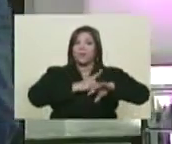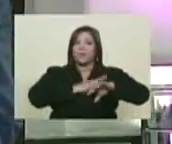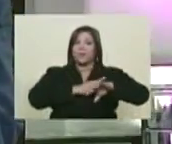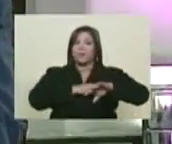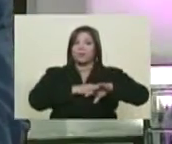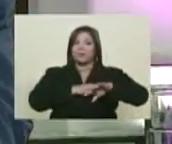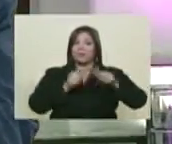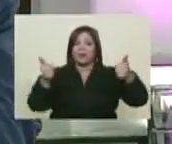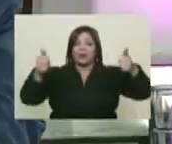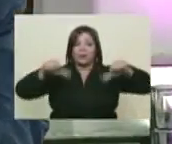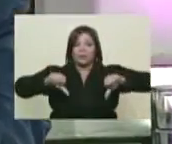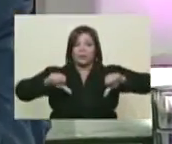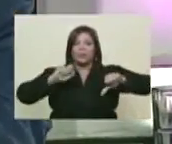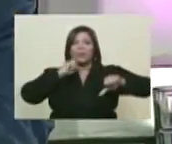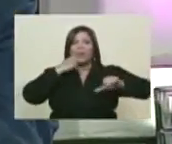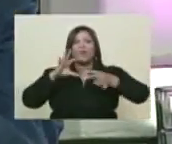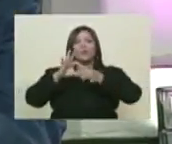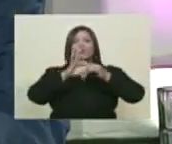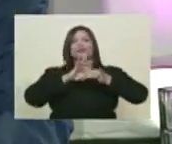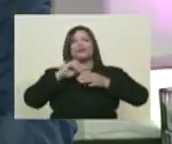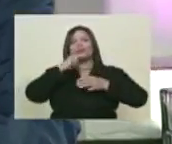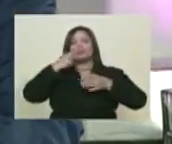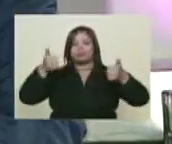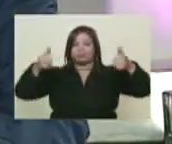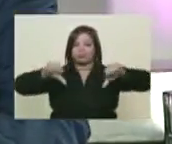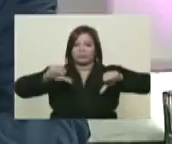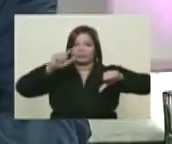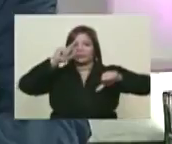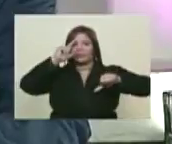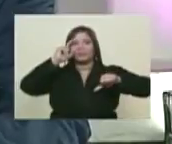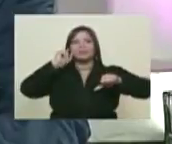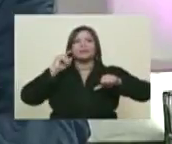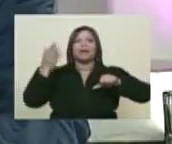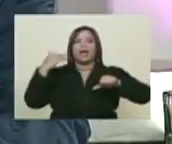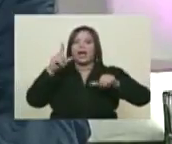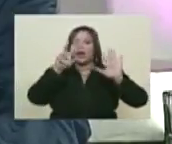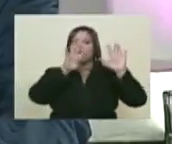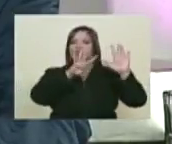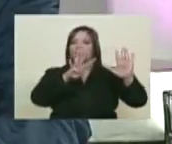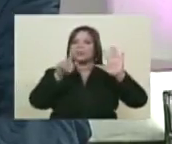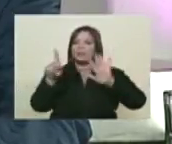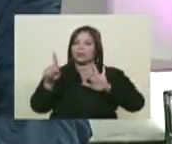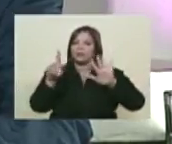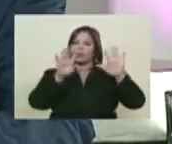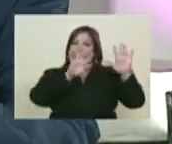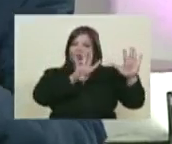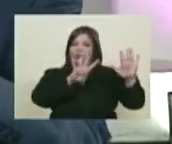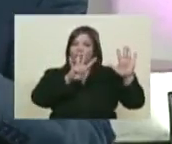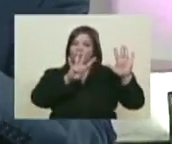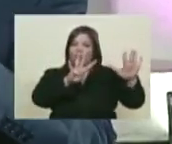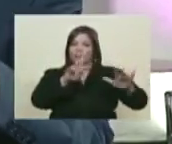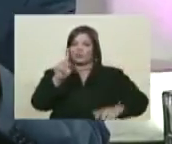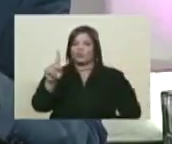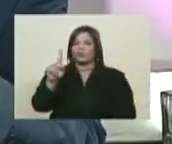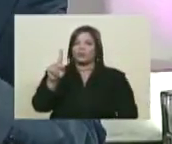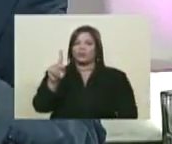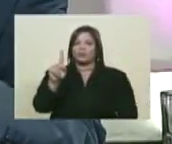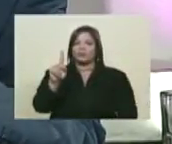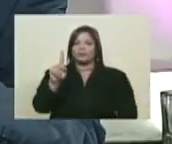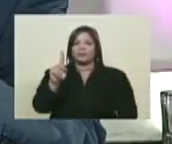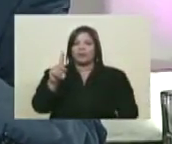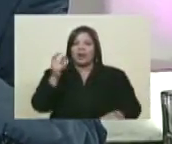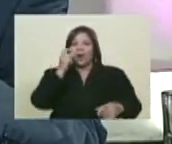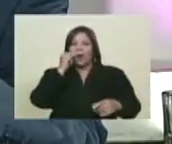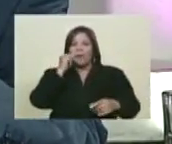cae la Unión Soviética, que se disuelve, en el año 91, aparece la fotografía de Gorbachev